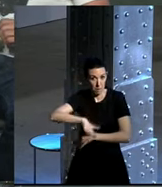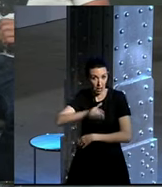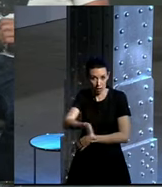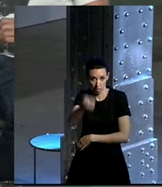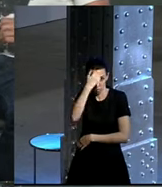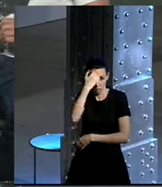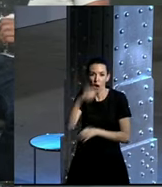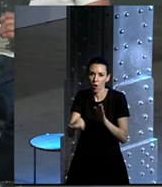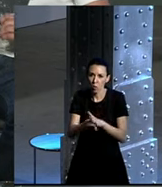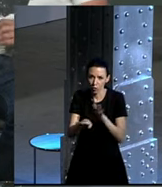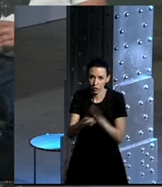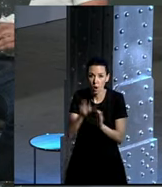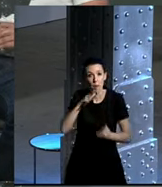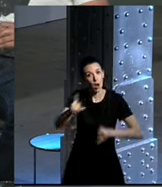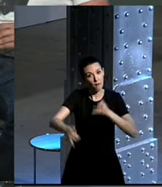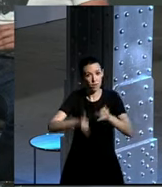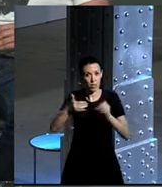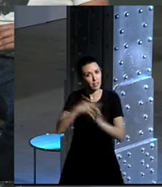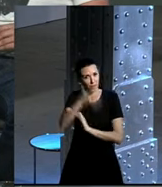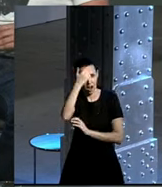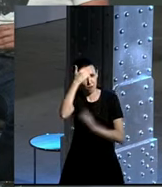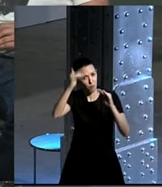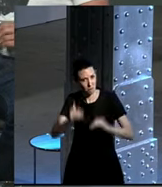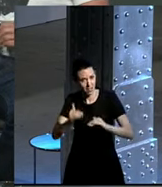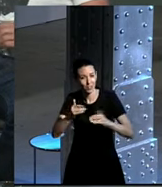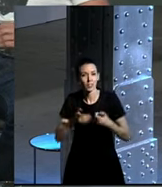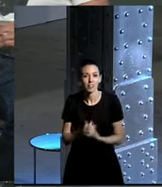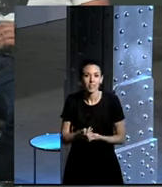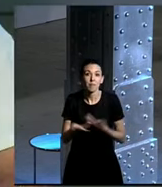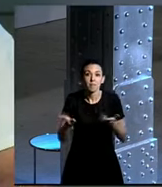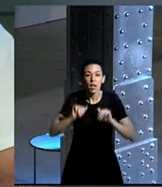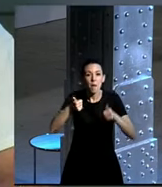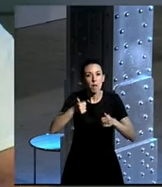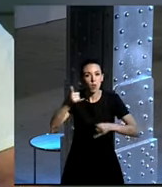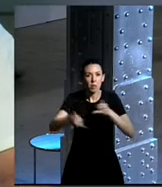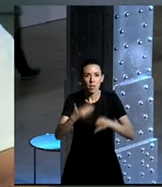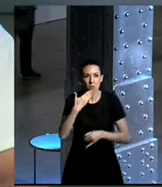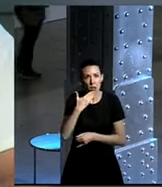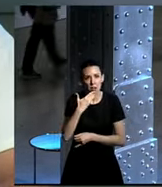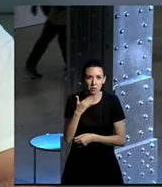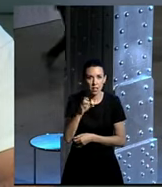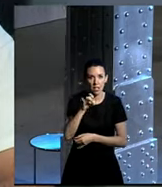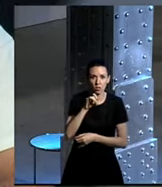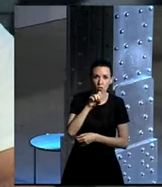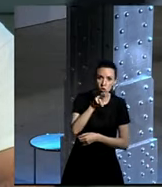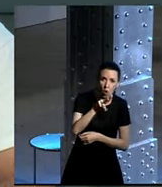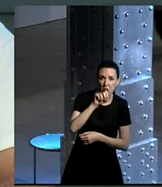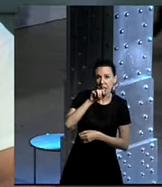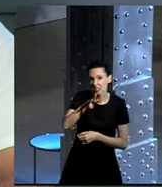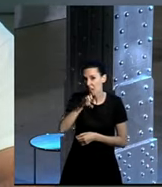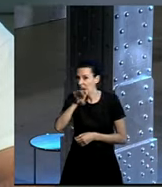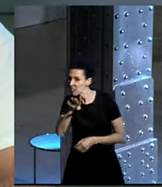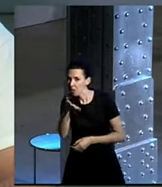Lo sigo siendo, pero ahora voy en bici y soy un poco menos. Y empecé a montar tarde a las 14, 12, 13, 14 años.